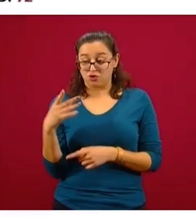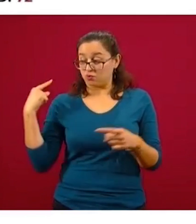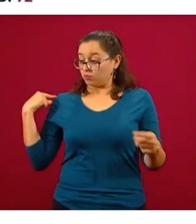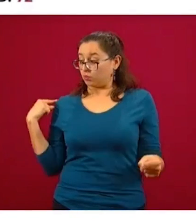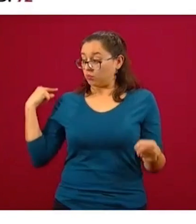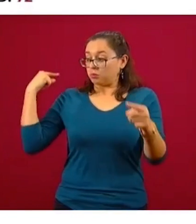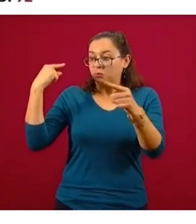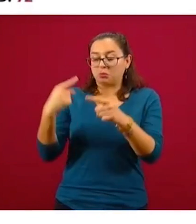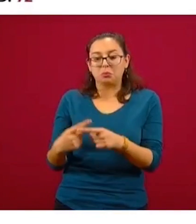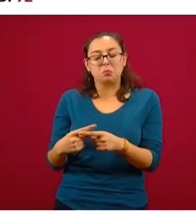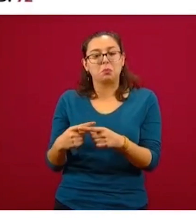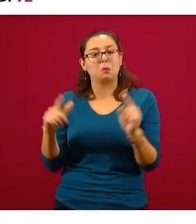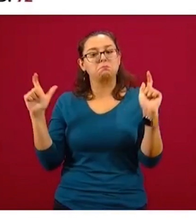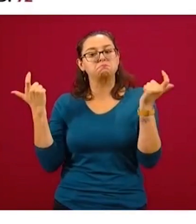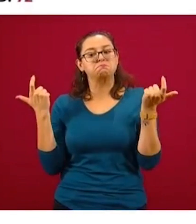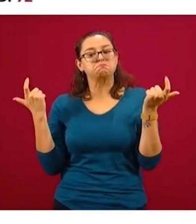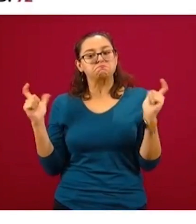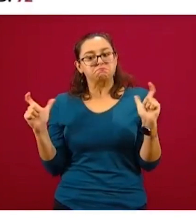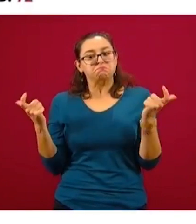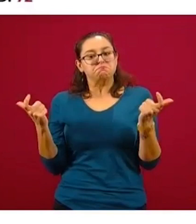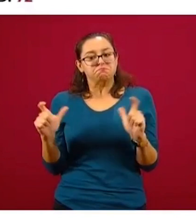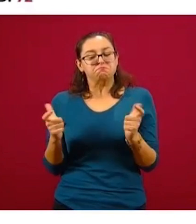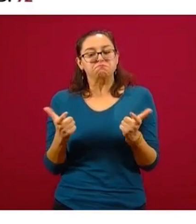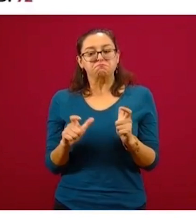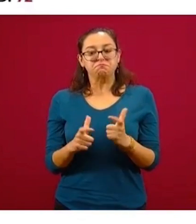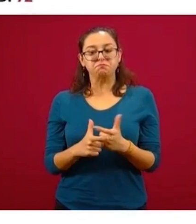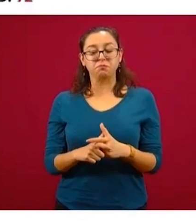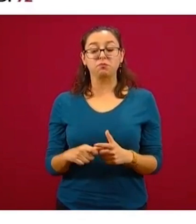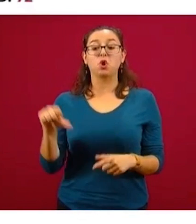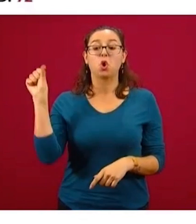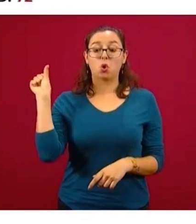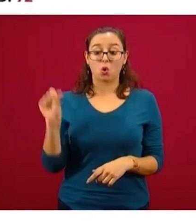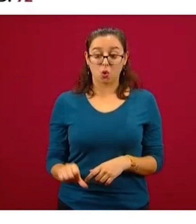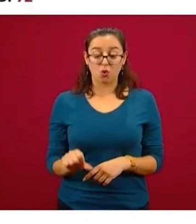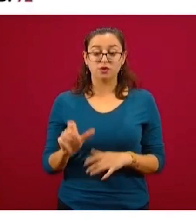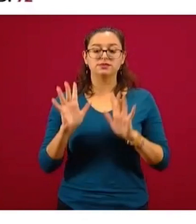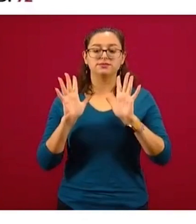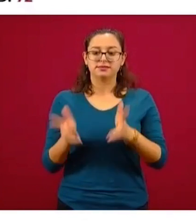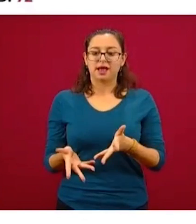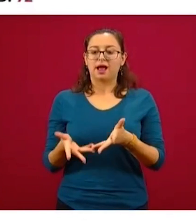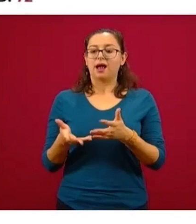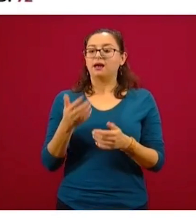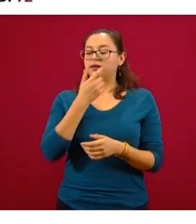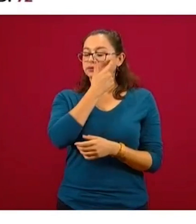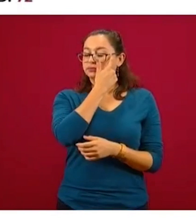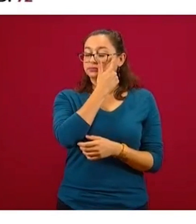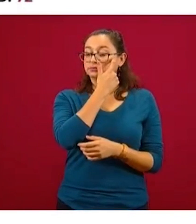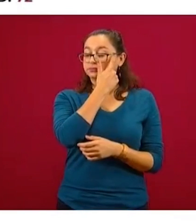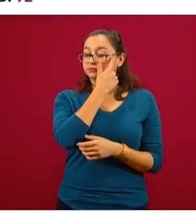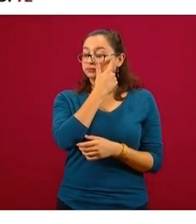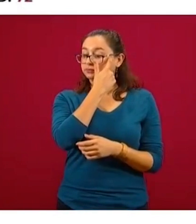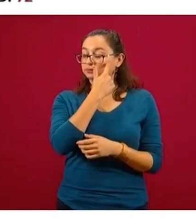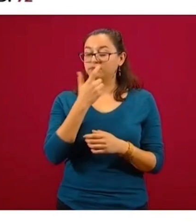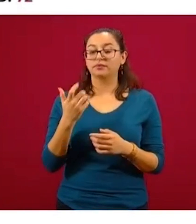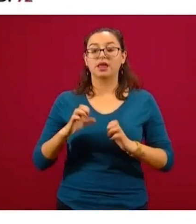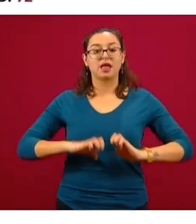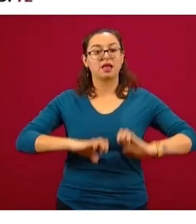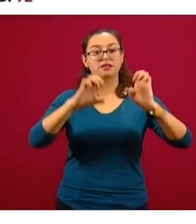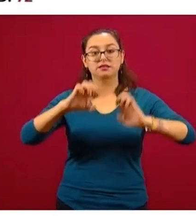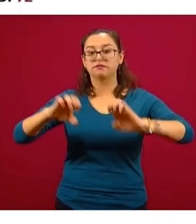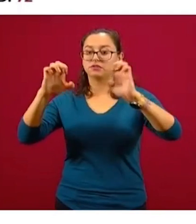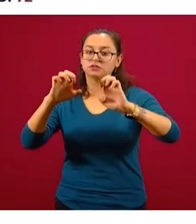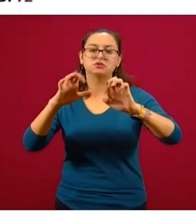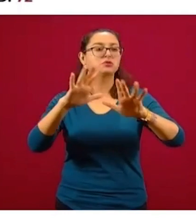en un franco descenso de ocupación hospitalaria y el día de hoy ya empezamos con la desconversión hospitalaria y